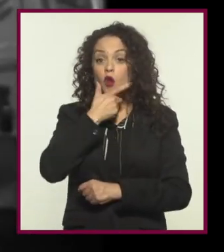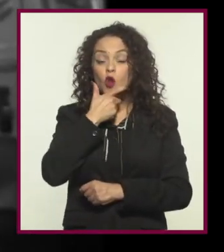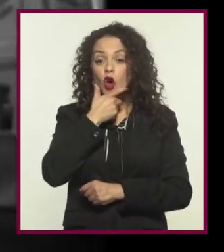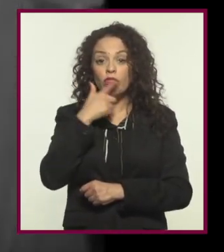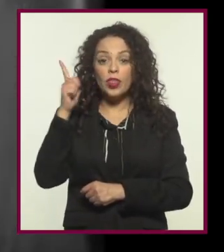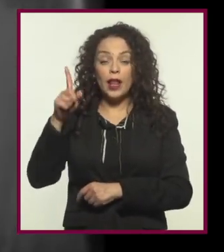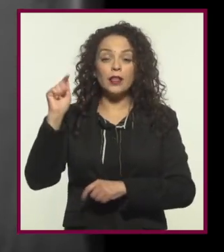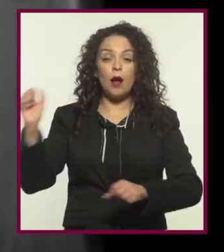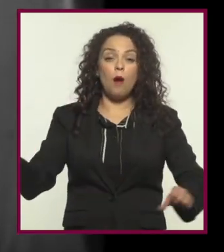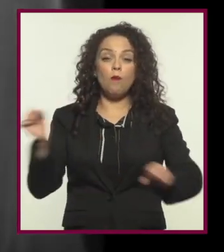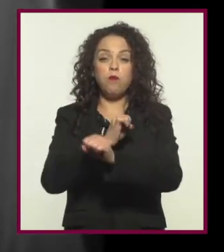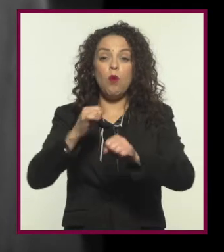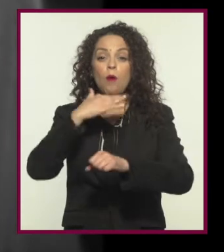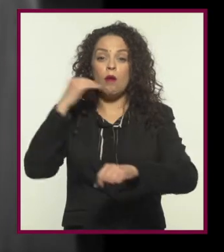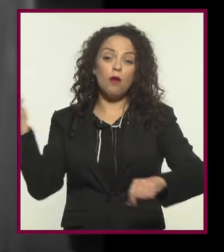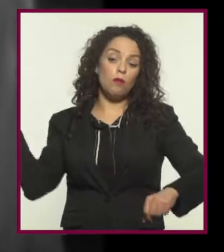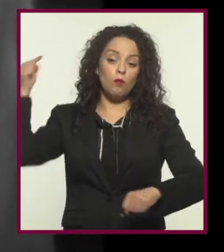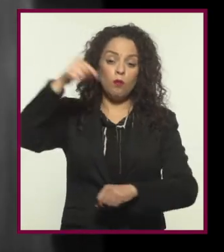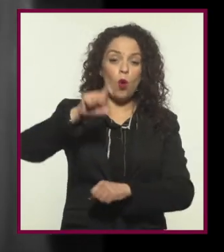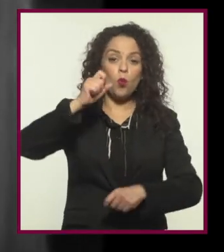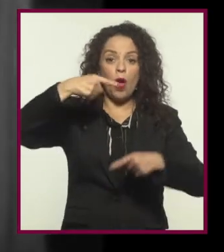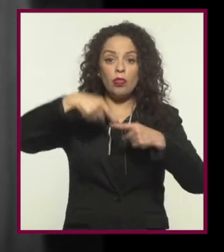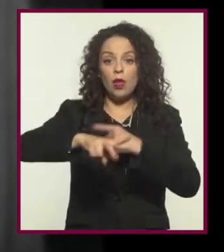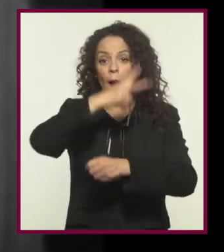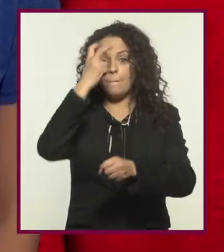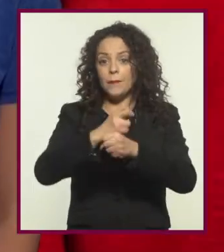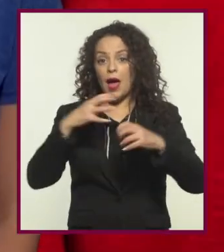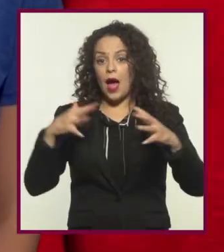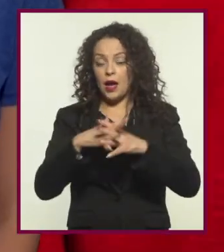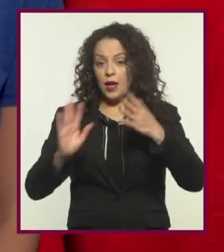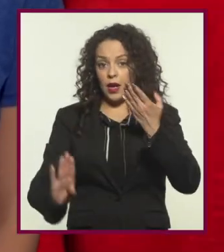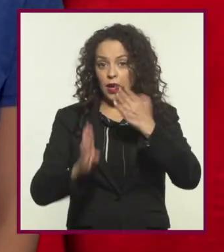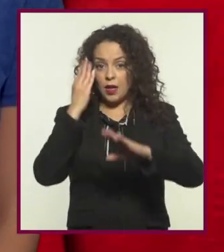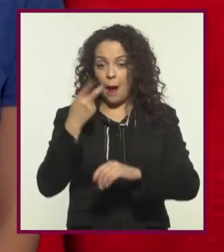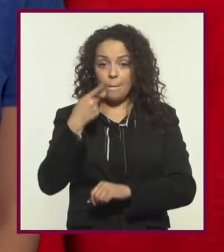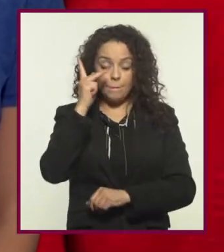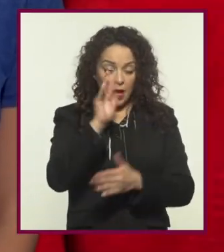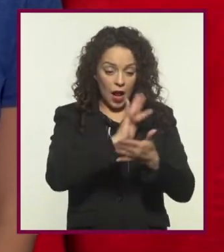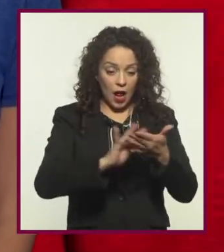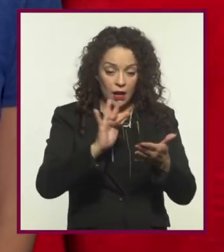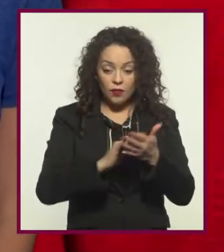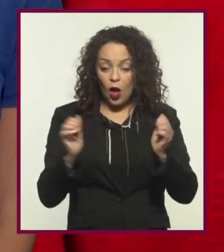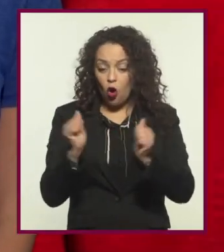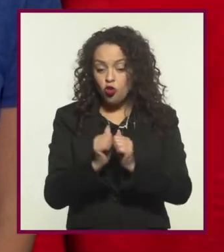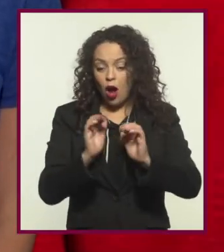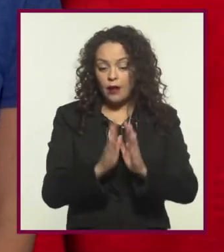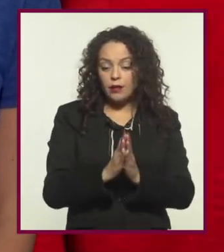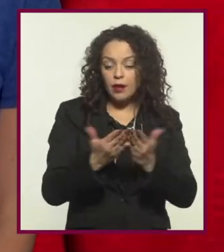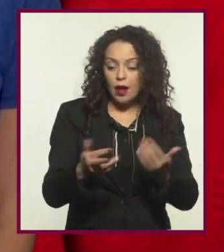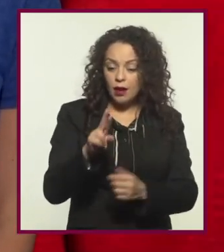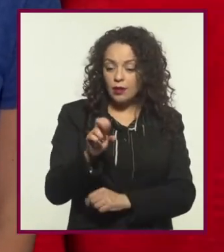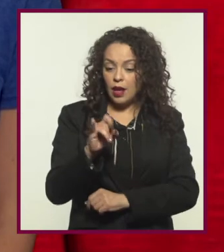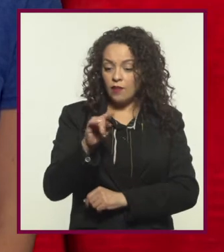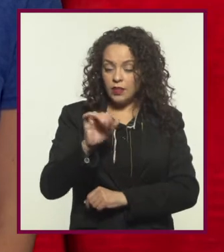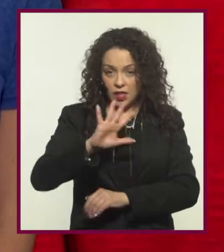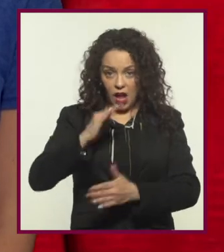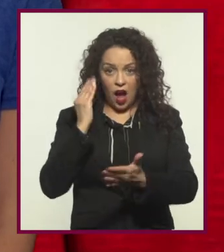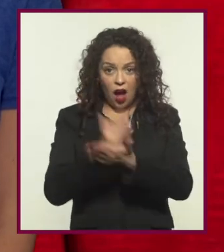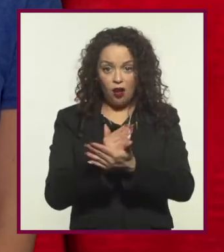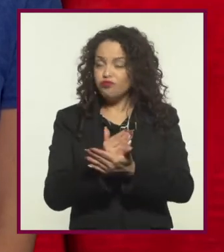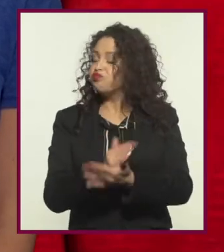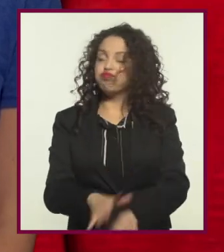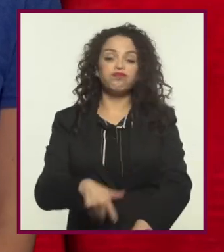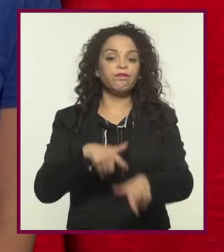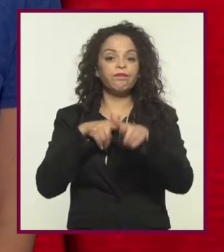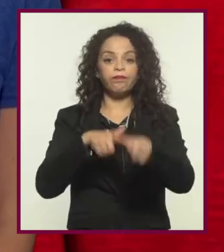bombardeo de Londres por los alemanes al inicio de la Segunda Guerra Mundial. En cambio, literatura, sobre todo a través de revistas, no paró